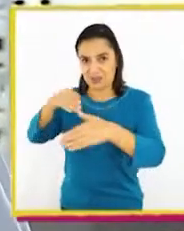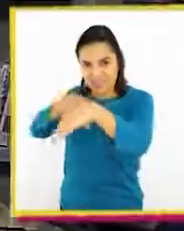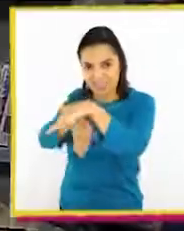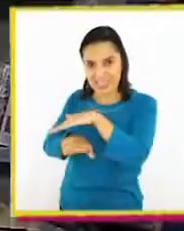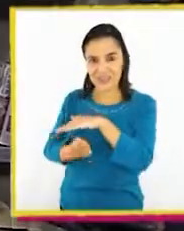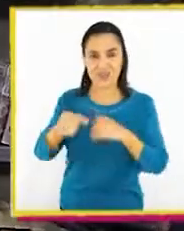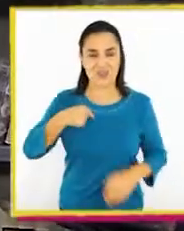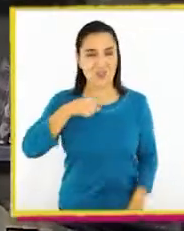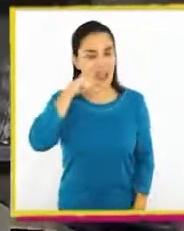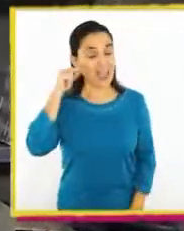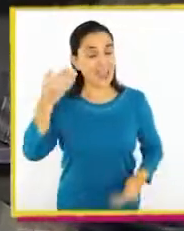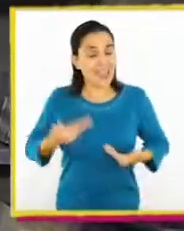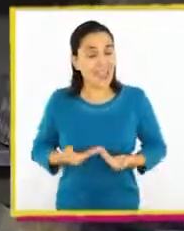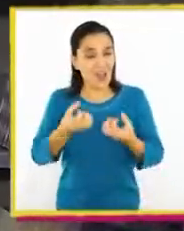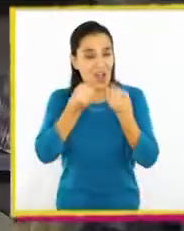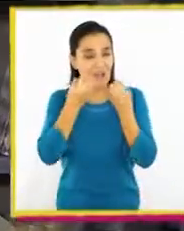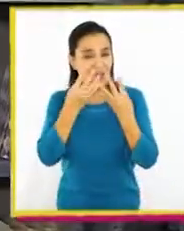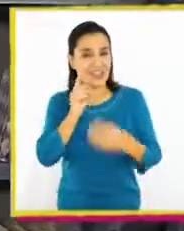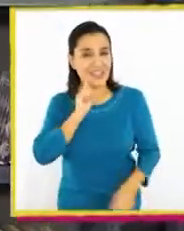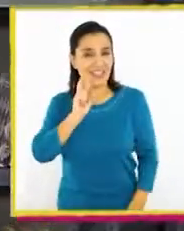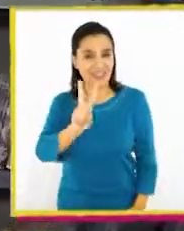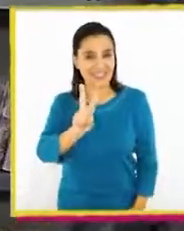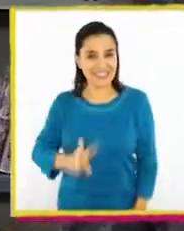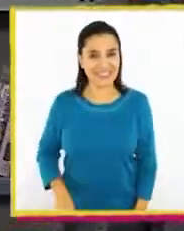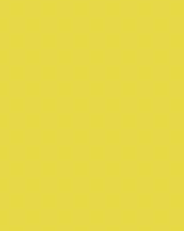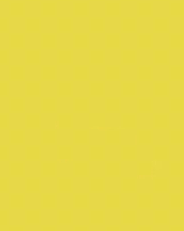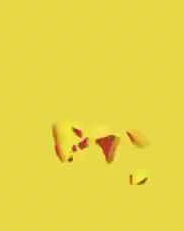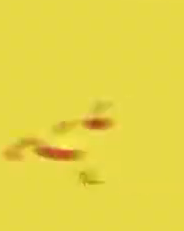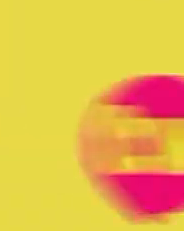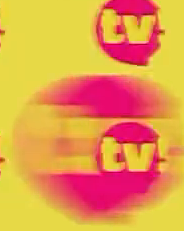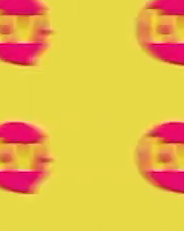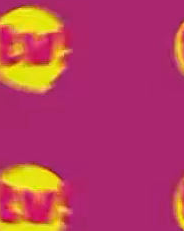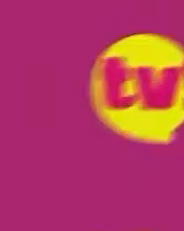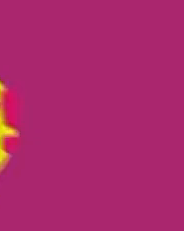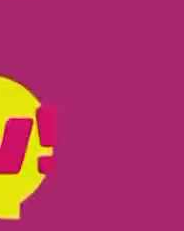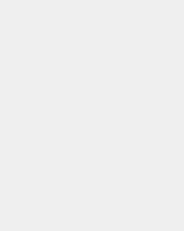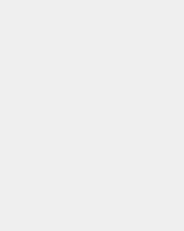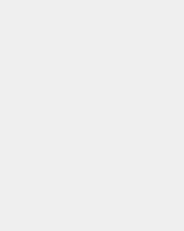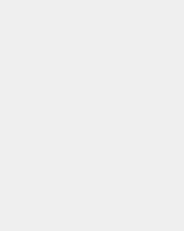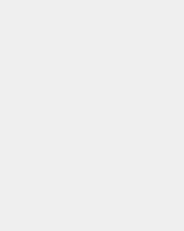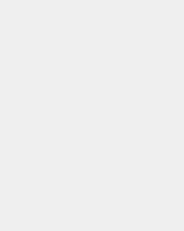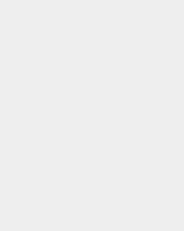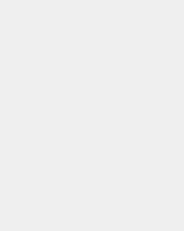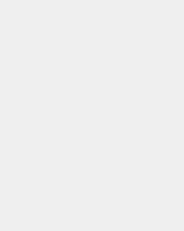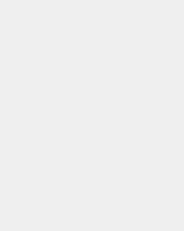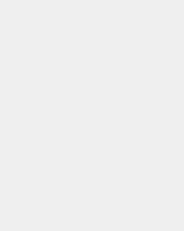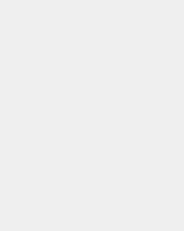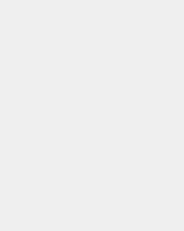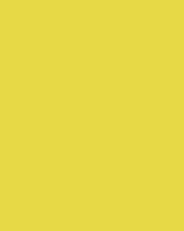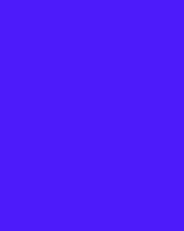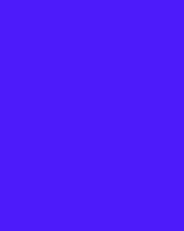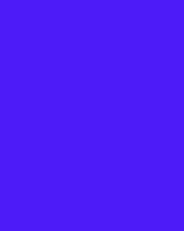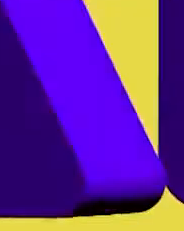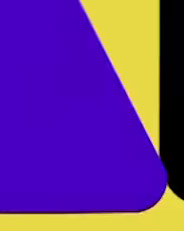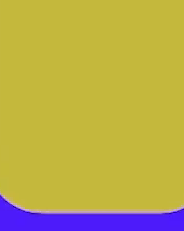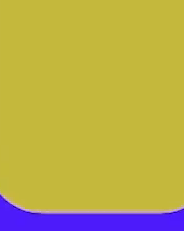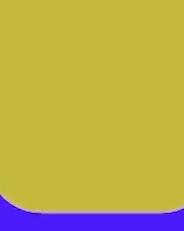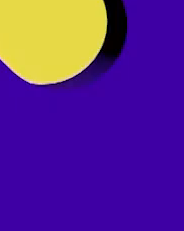del tiempo. Soy Aref y esto es Aprendo TV. ¡Gracias! ¡Gracias! ¡Gracias!